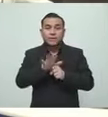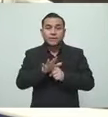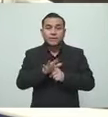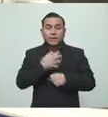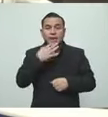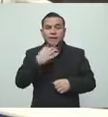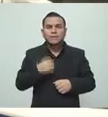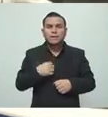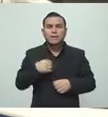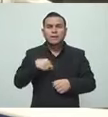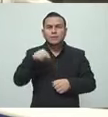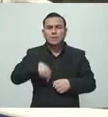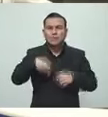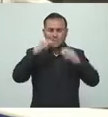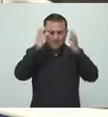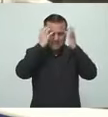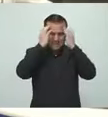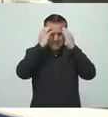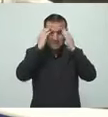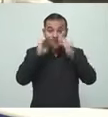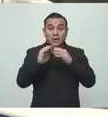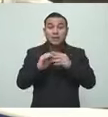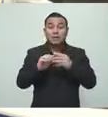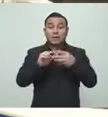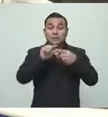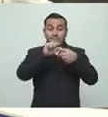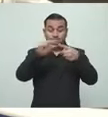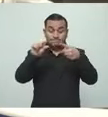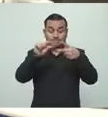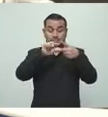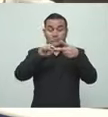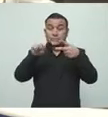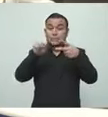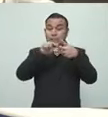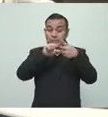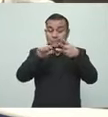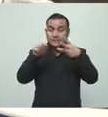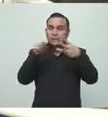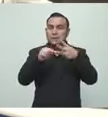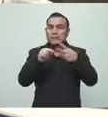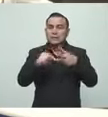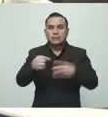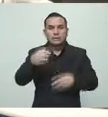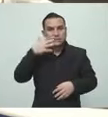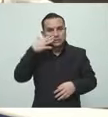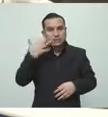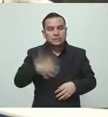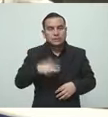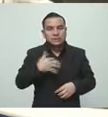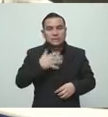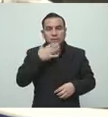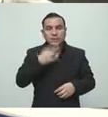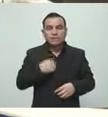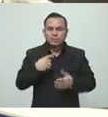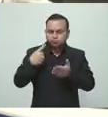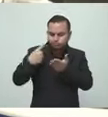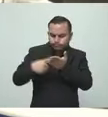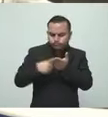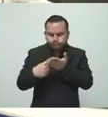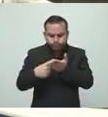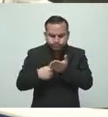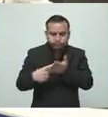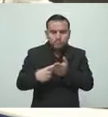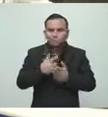Existe la preocupación para la próxima semana. Este día ha sido una serie de pláticas, de conversaciones,